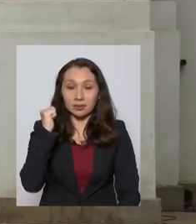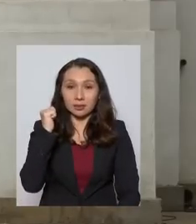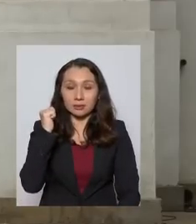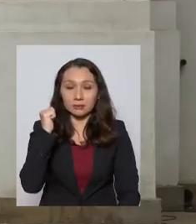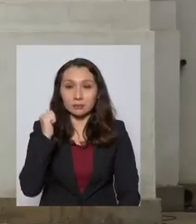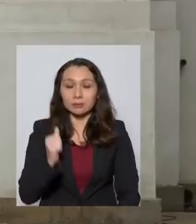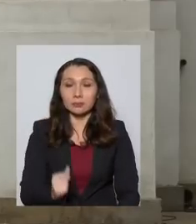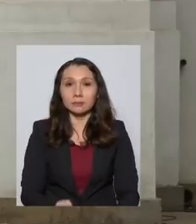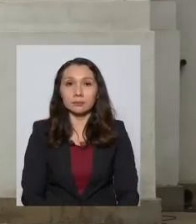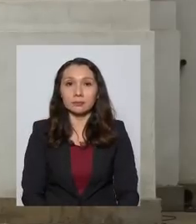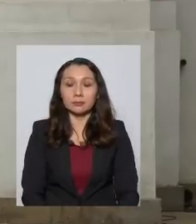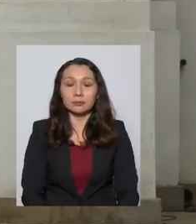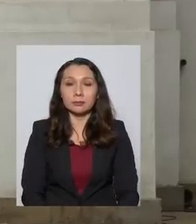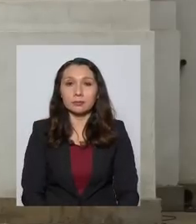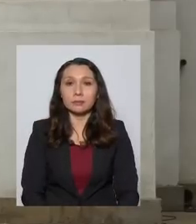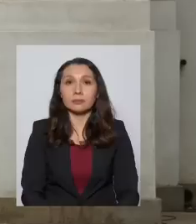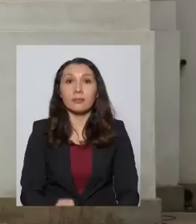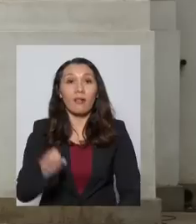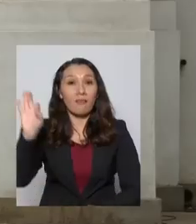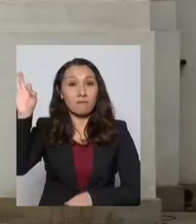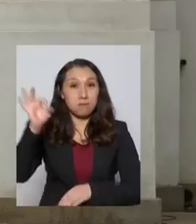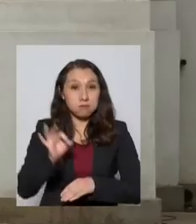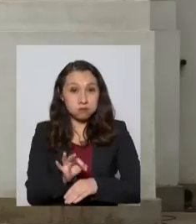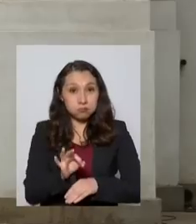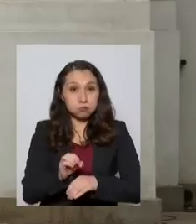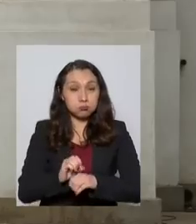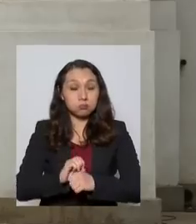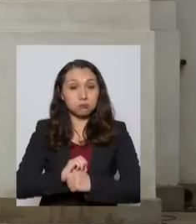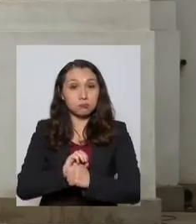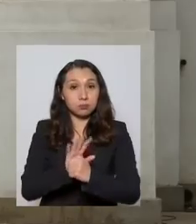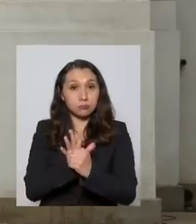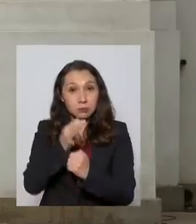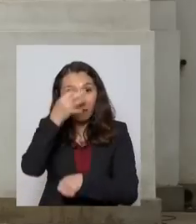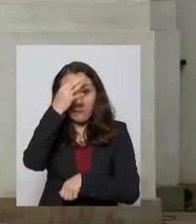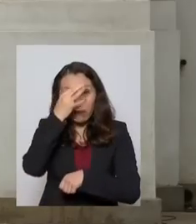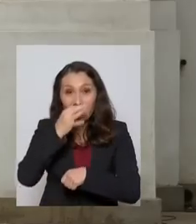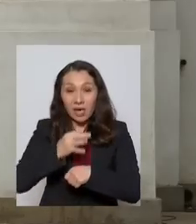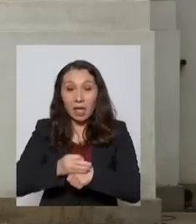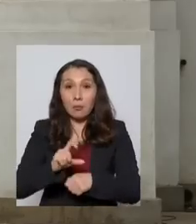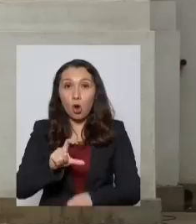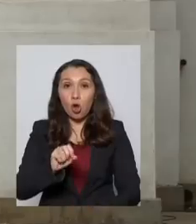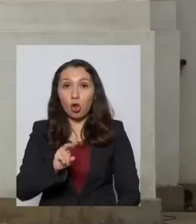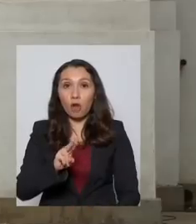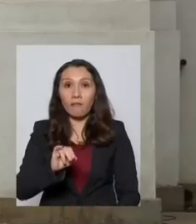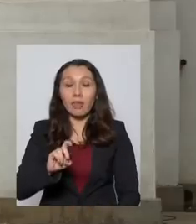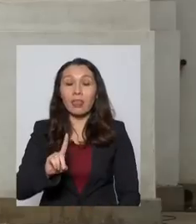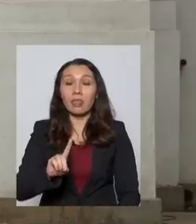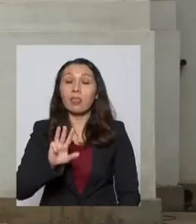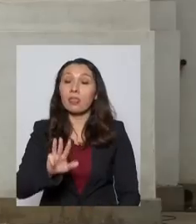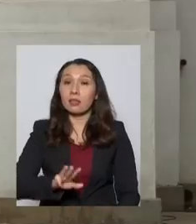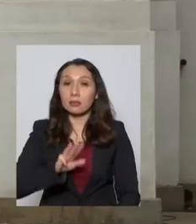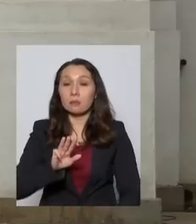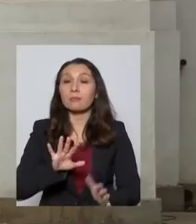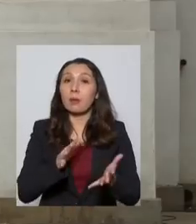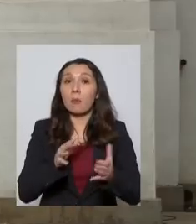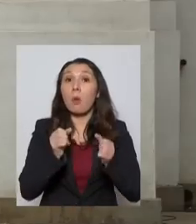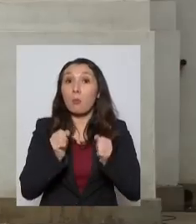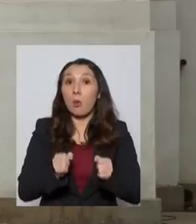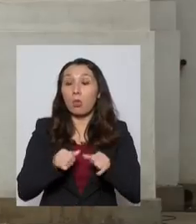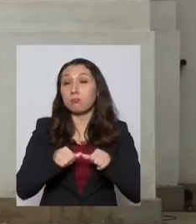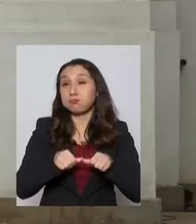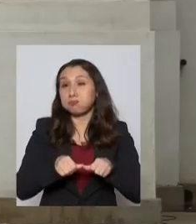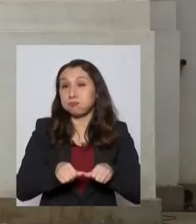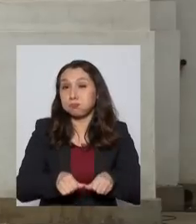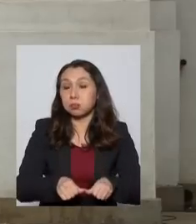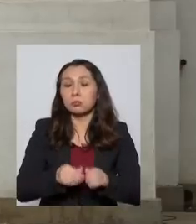el virus que produce la enfermedad COVID-19 probablemente va a estar con nosotros